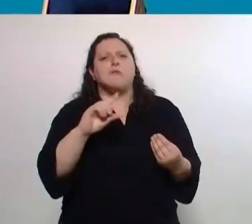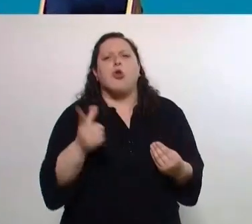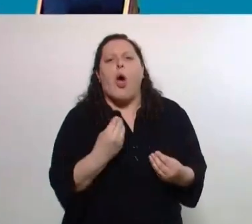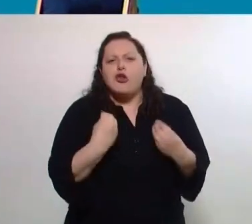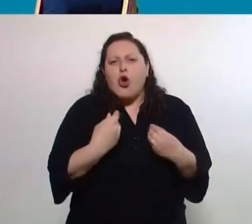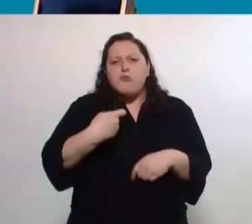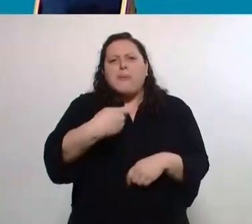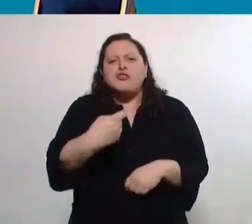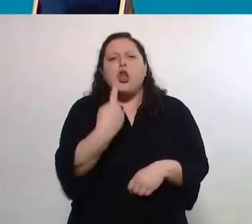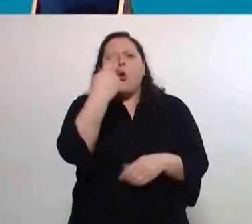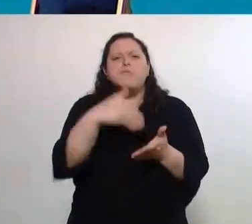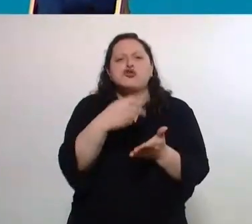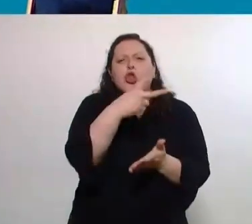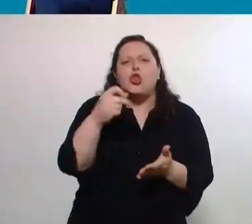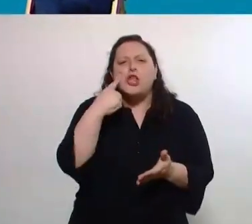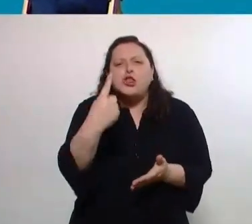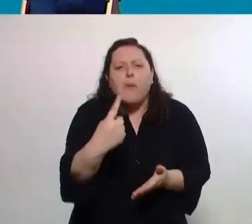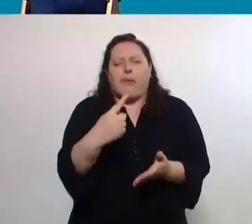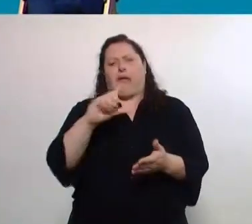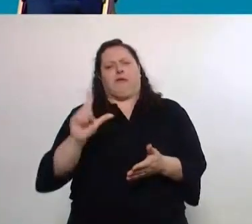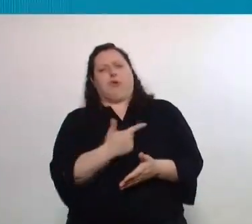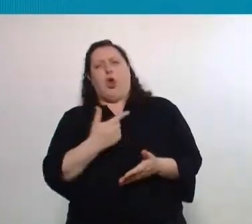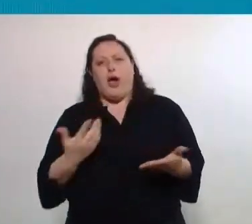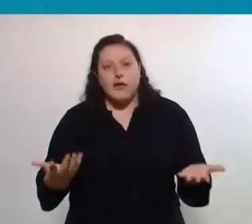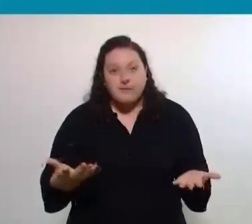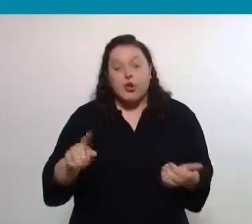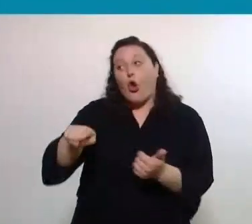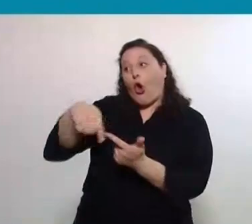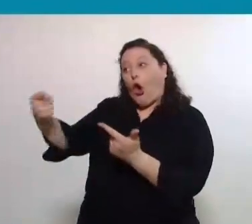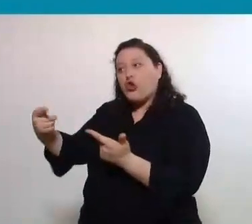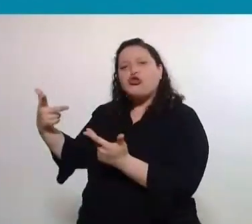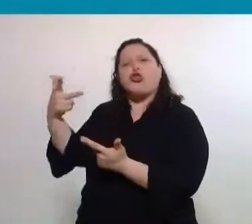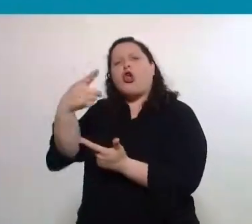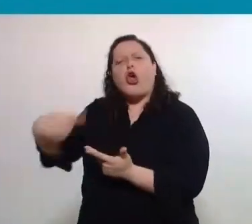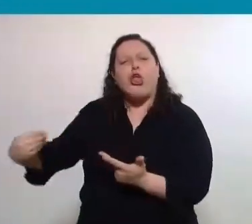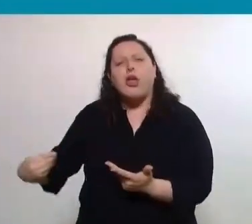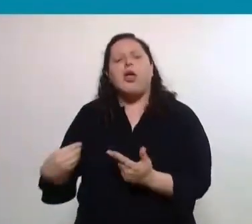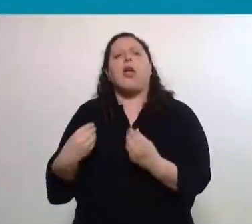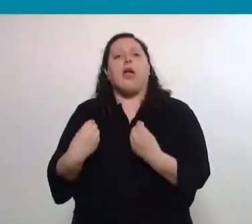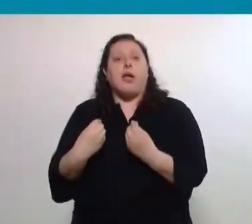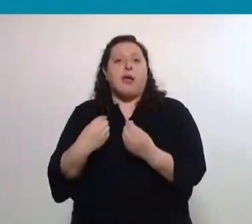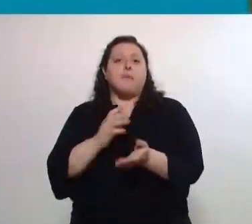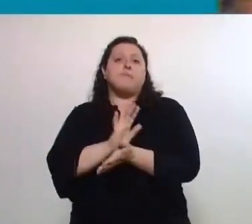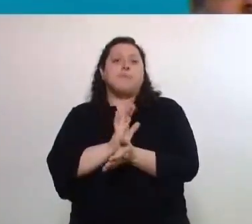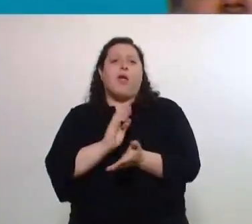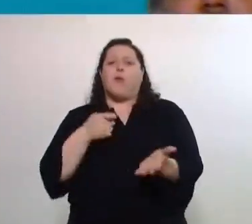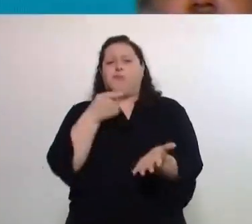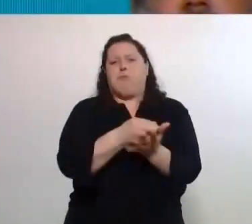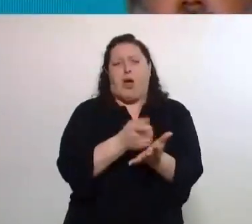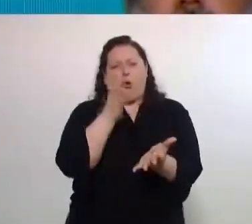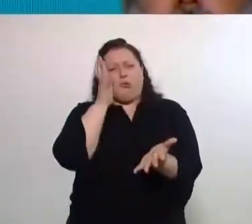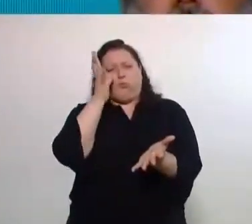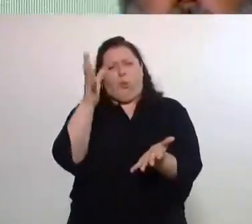pensiones, a otro de ellos plantear que el pago es excesivo.